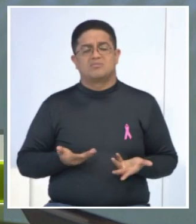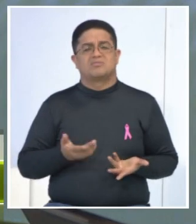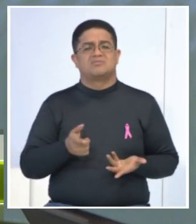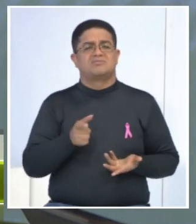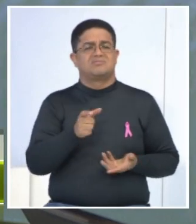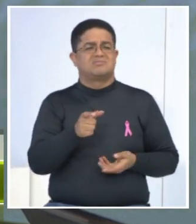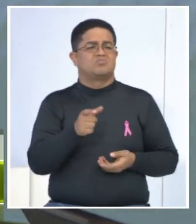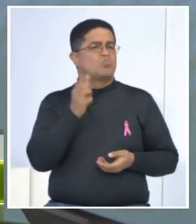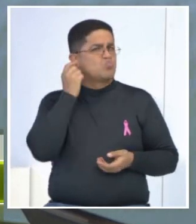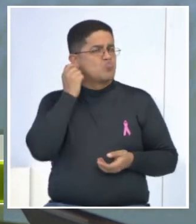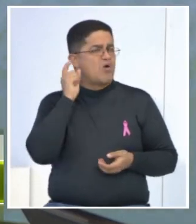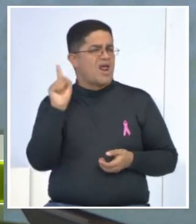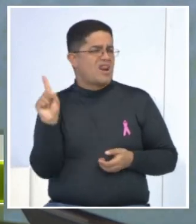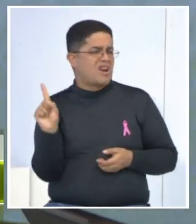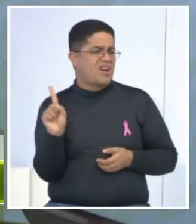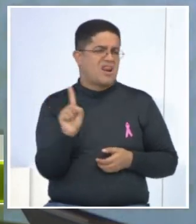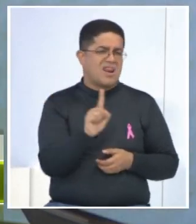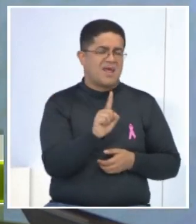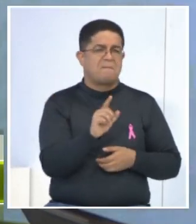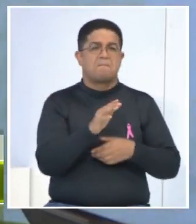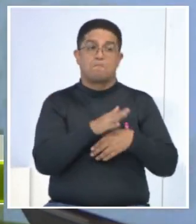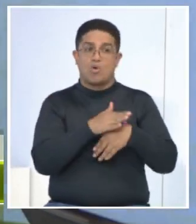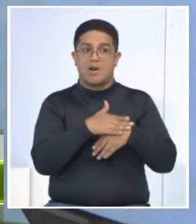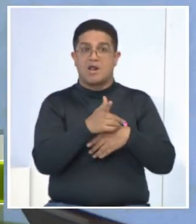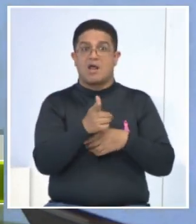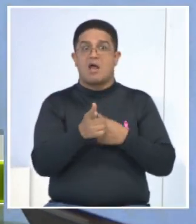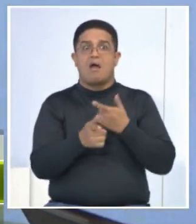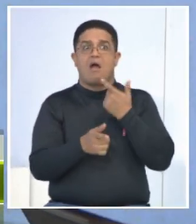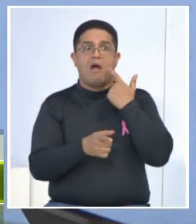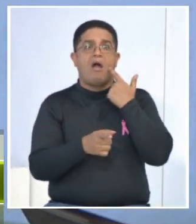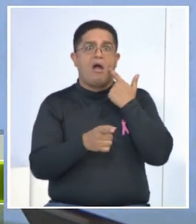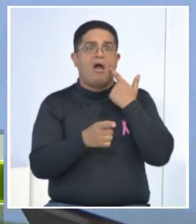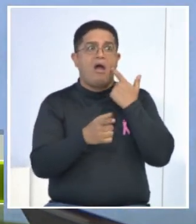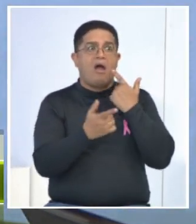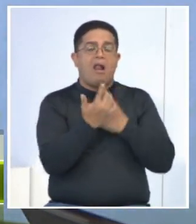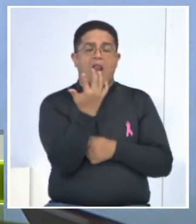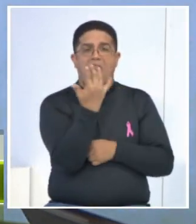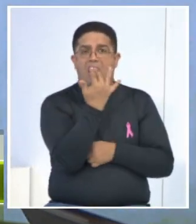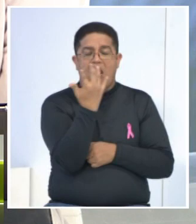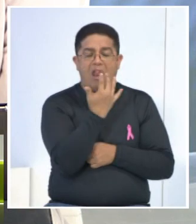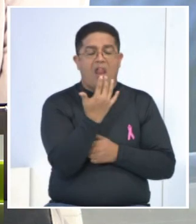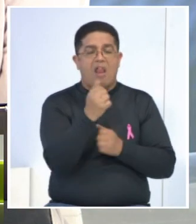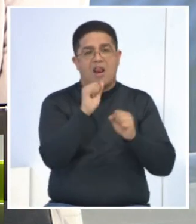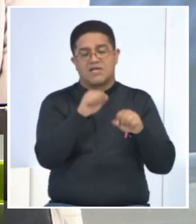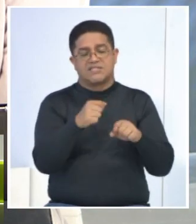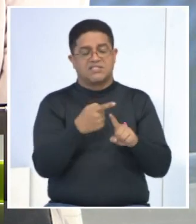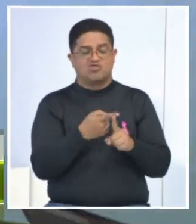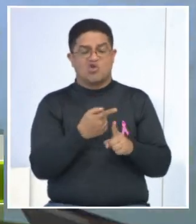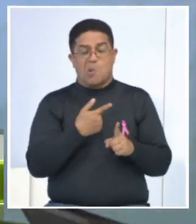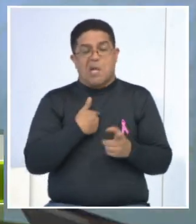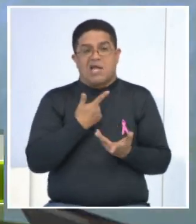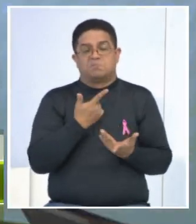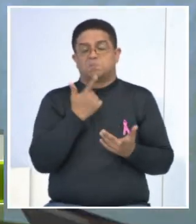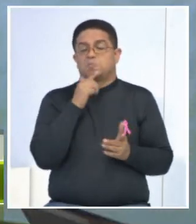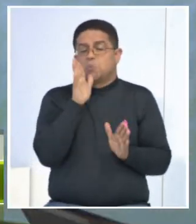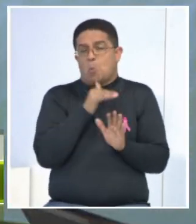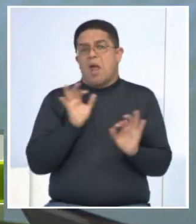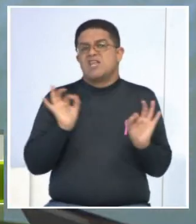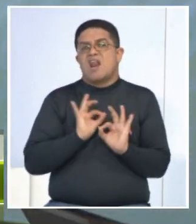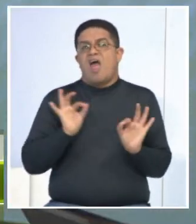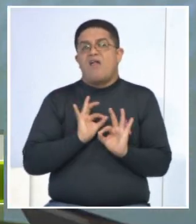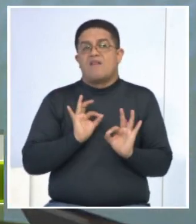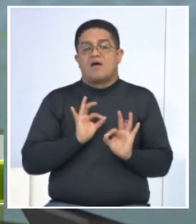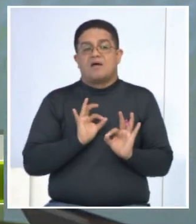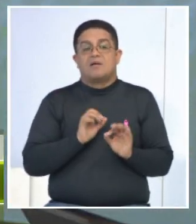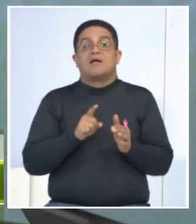acude a hacerse nada. ¿Por qué? Porque se confía mentalmente, ya me ocupé, no tengo nada, ya me ocupé. Esa mujer, tenlo